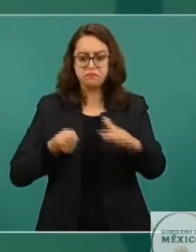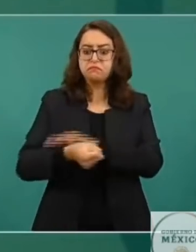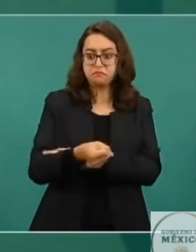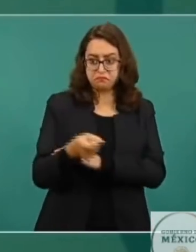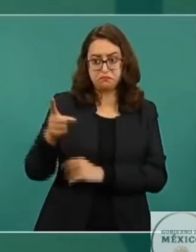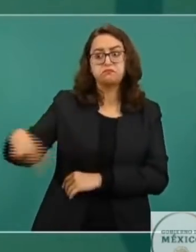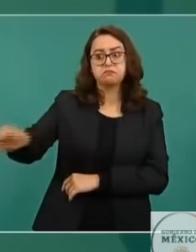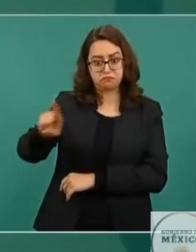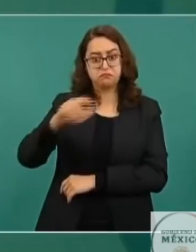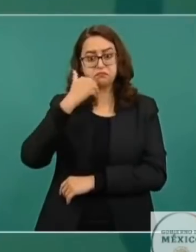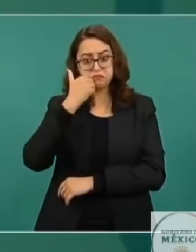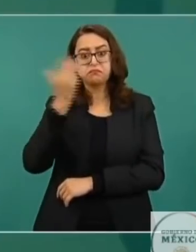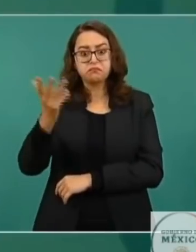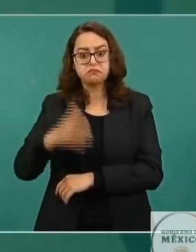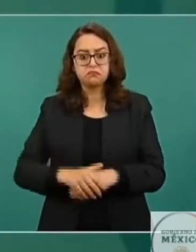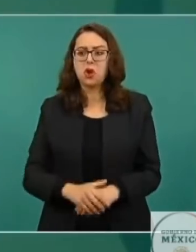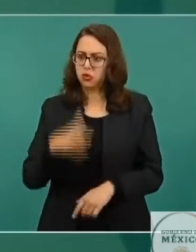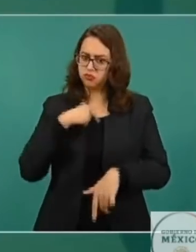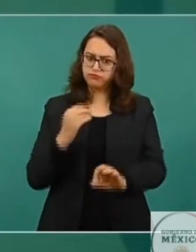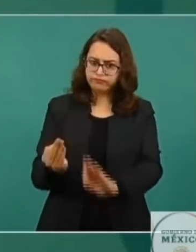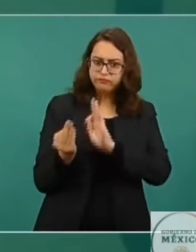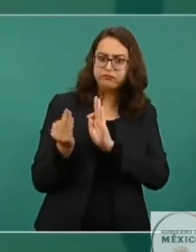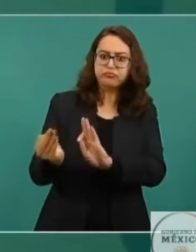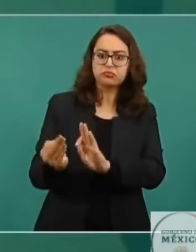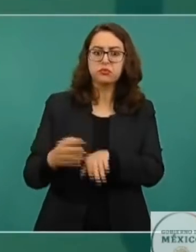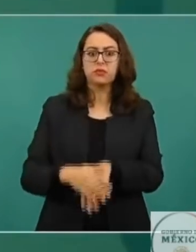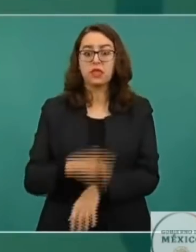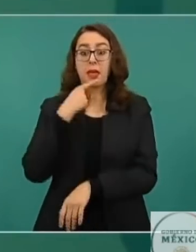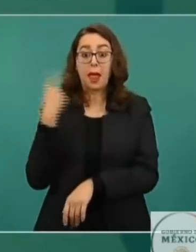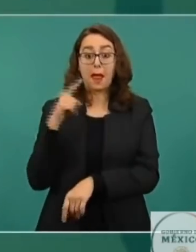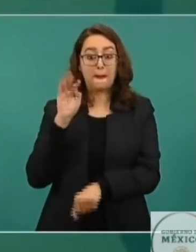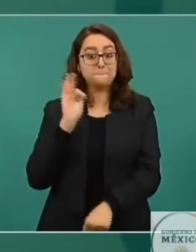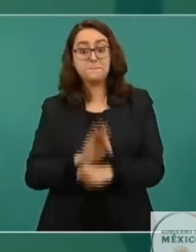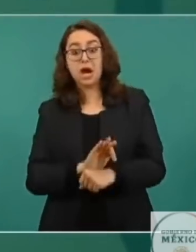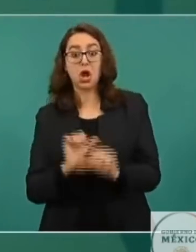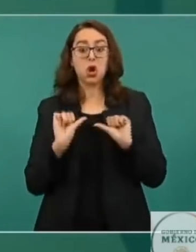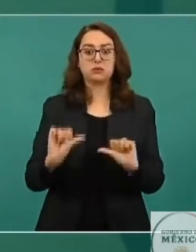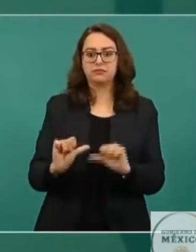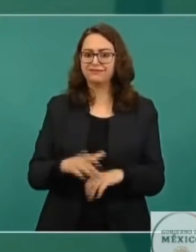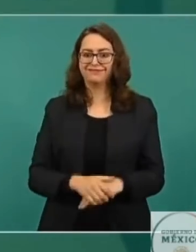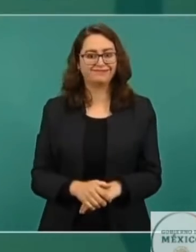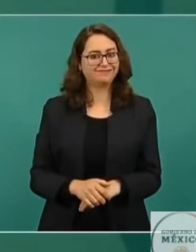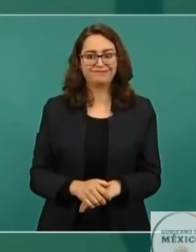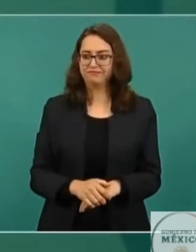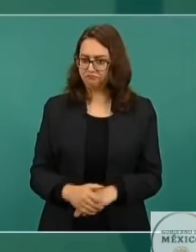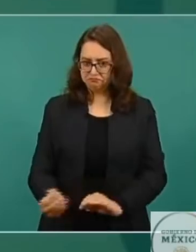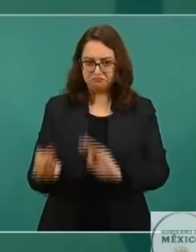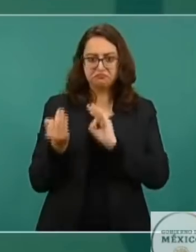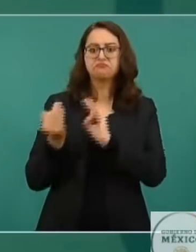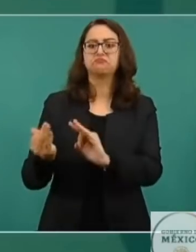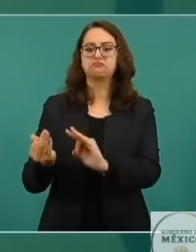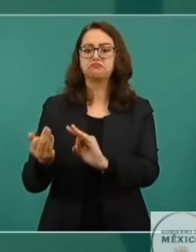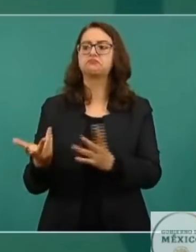Y no me amparé y enfrenté la embestida